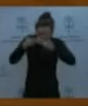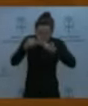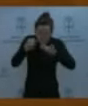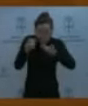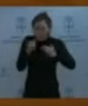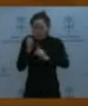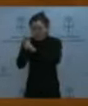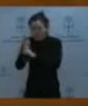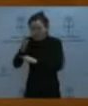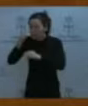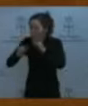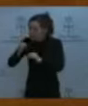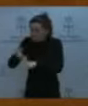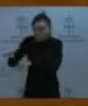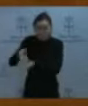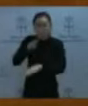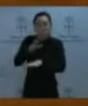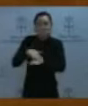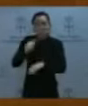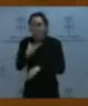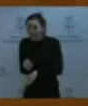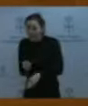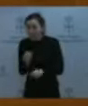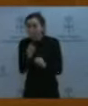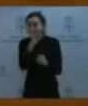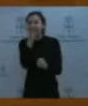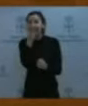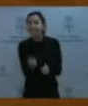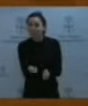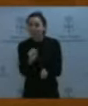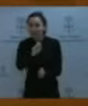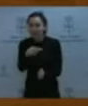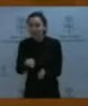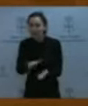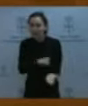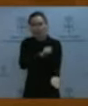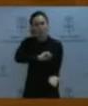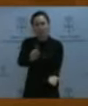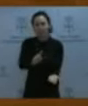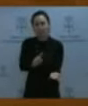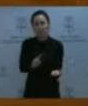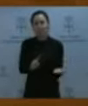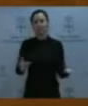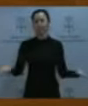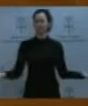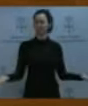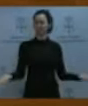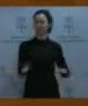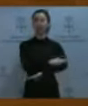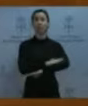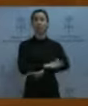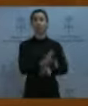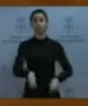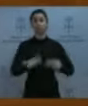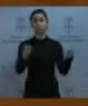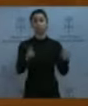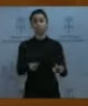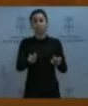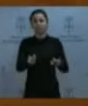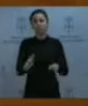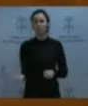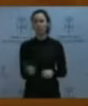pleitear y entonces ahora voy a decir que no, que no me cobren los 3.000 euros. Eso no puede ser. Eso no es una administración moderna, ni una